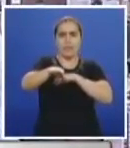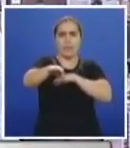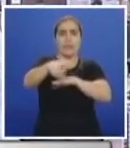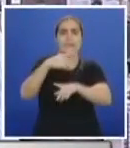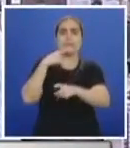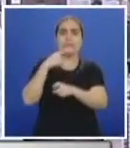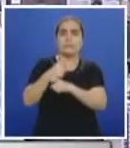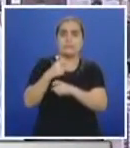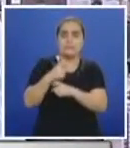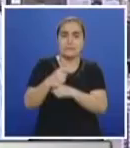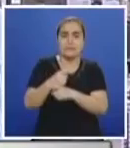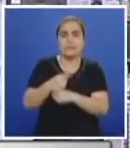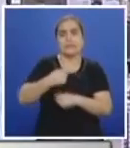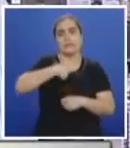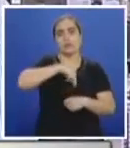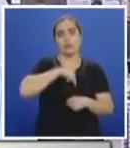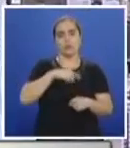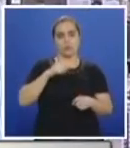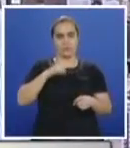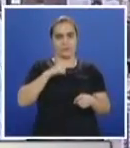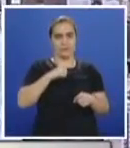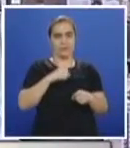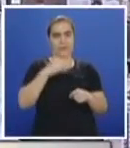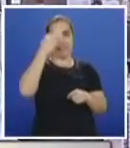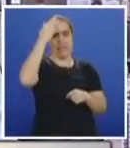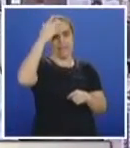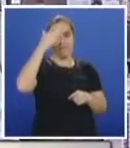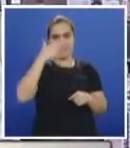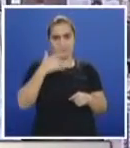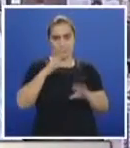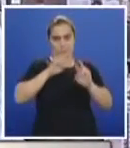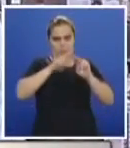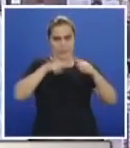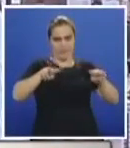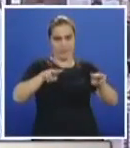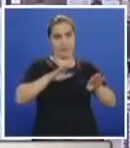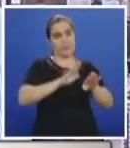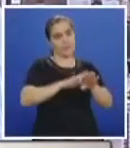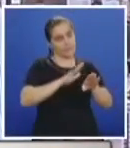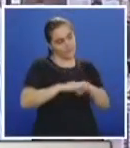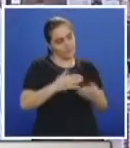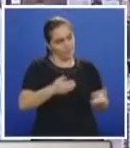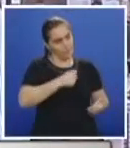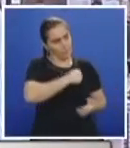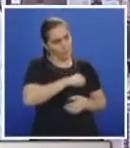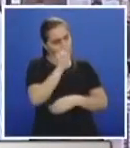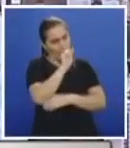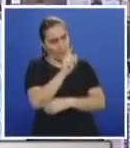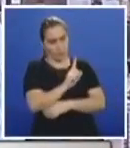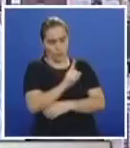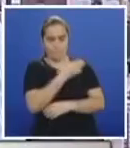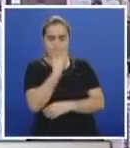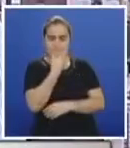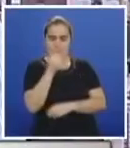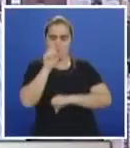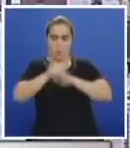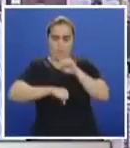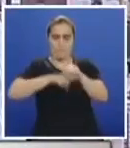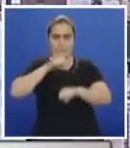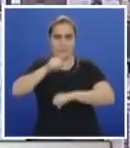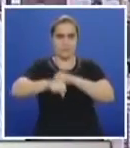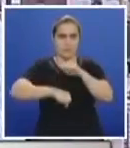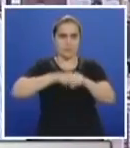a través del fanpage que tenemos en Facebook decirle a la gente ¡Hey! La alternativa es vámonos en bici o busquemos transportes